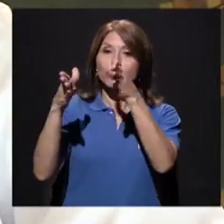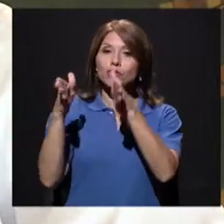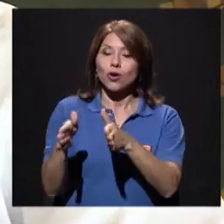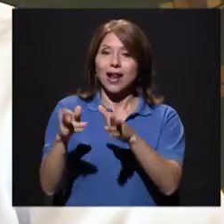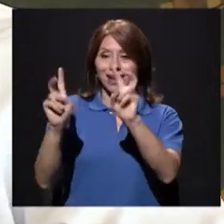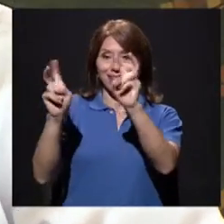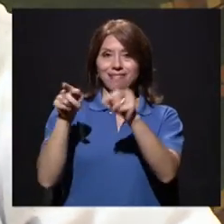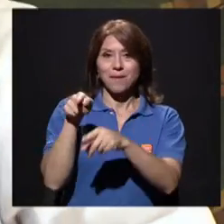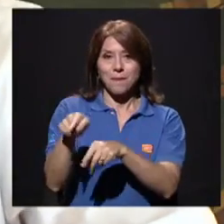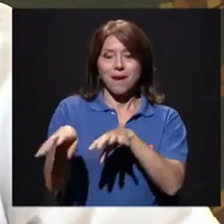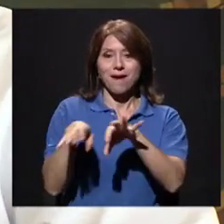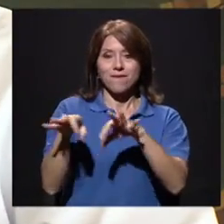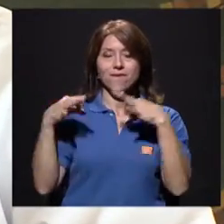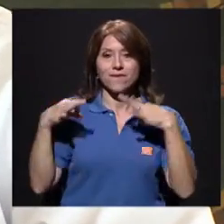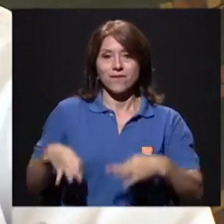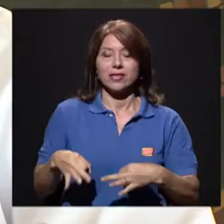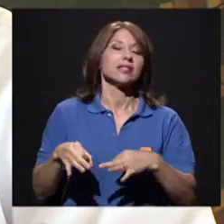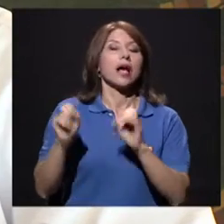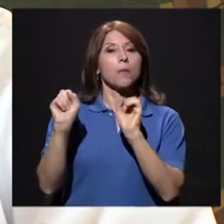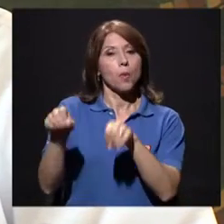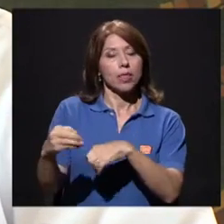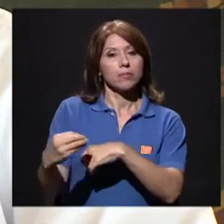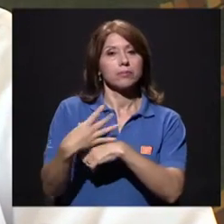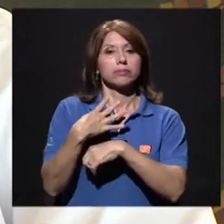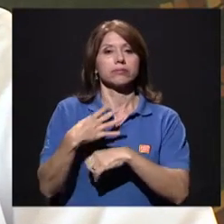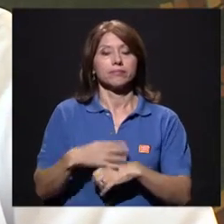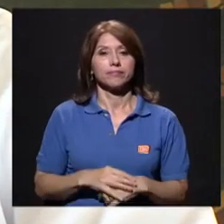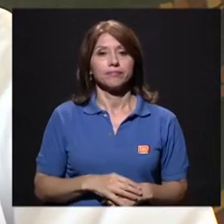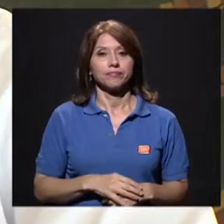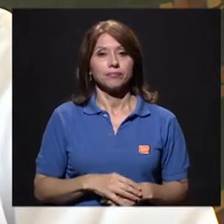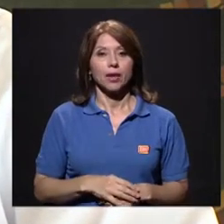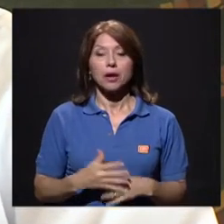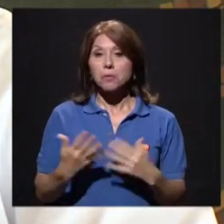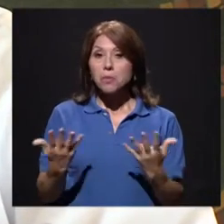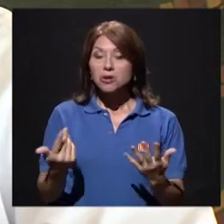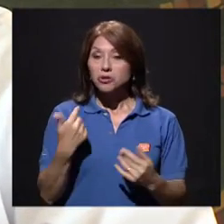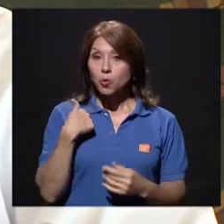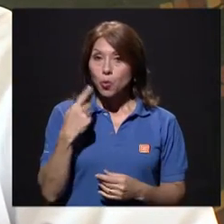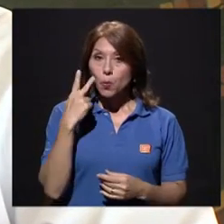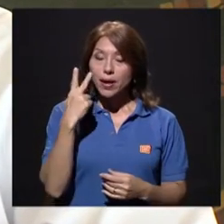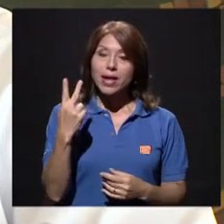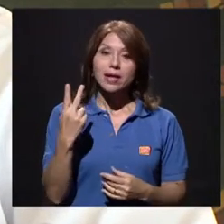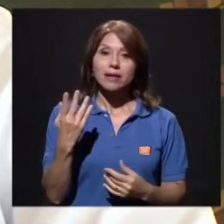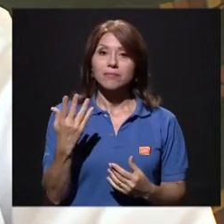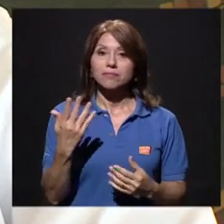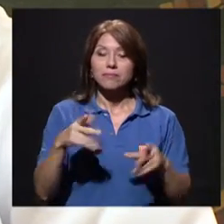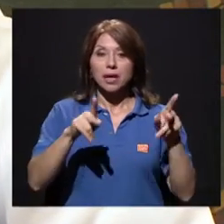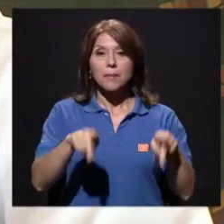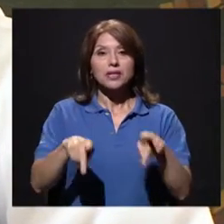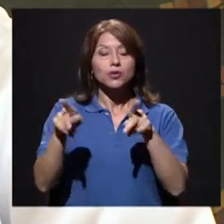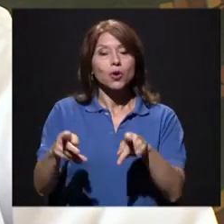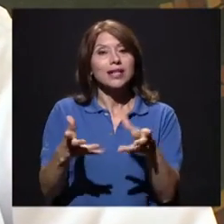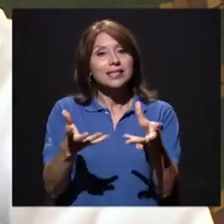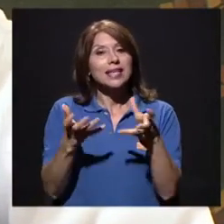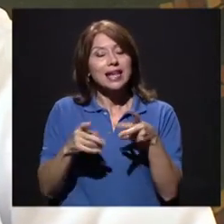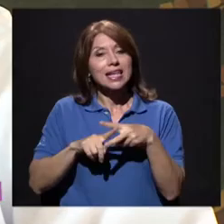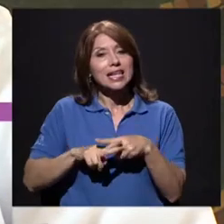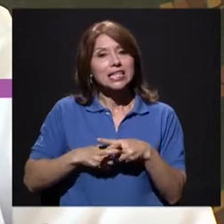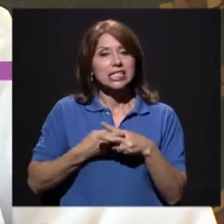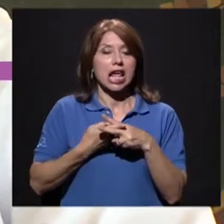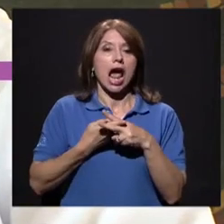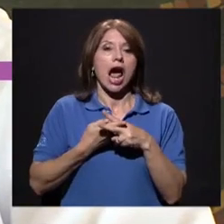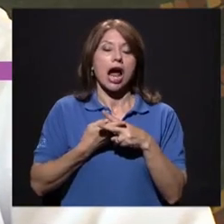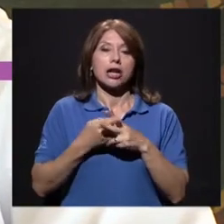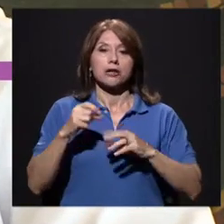Don Noel, y es que uno en la práctica ve muy frecuentemente que las personas pues quieren iniciar a caminar,